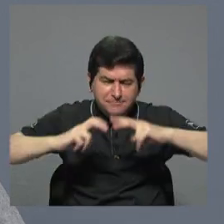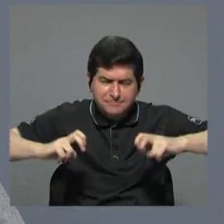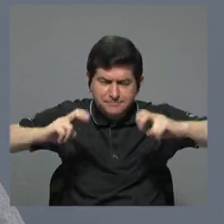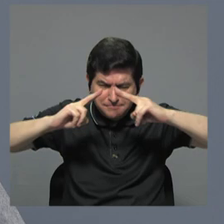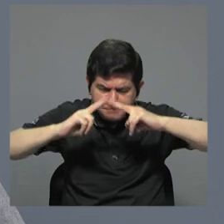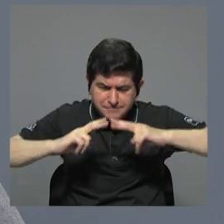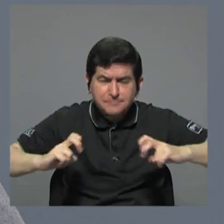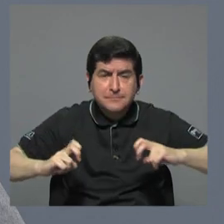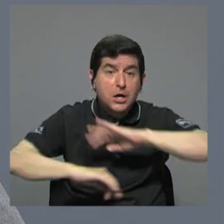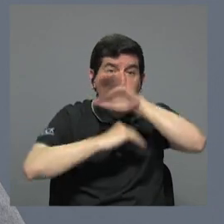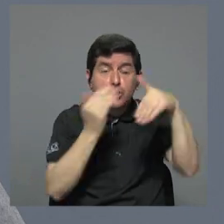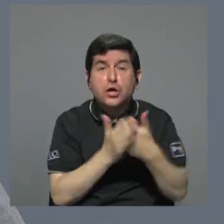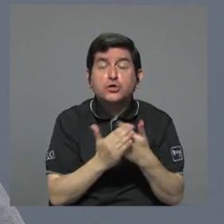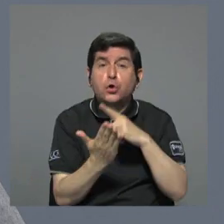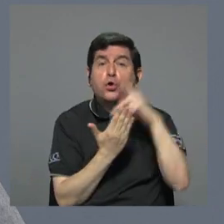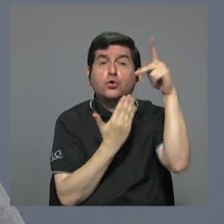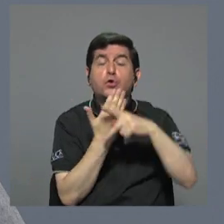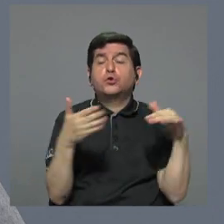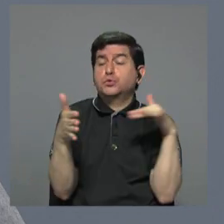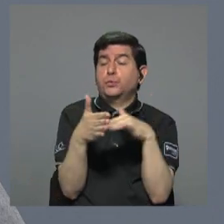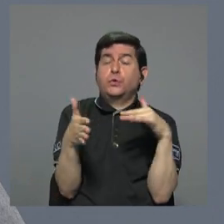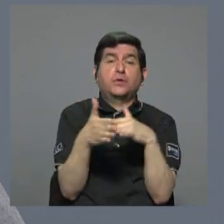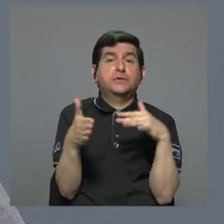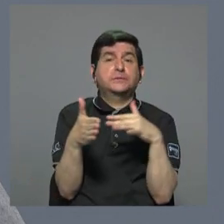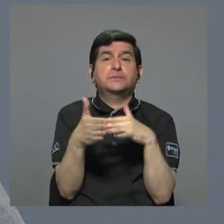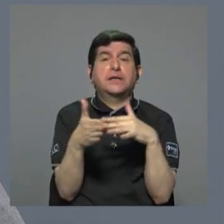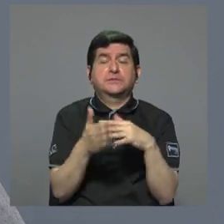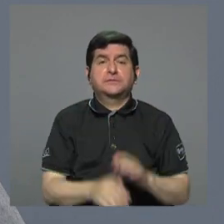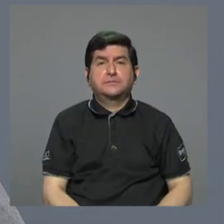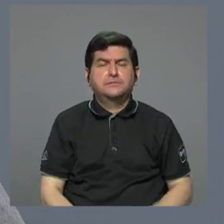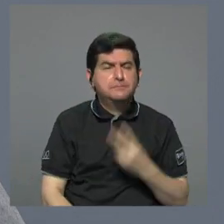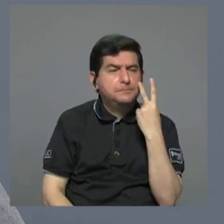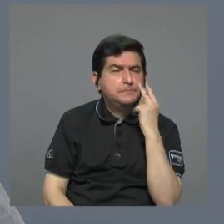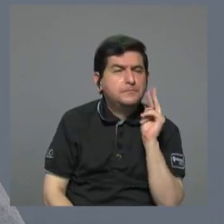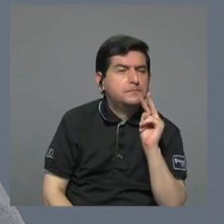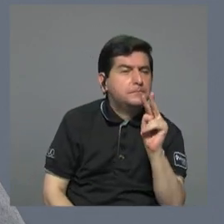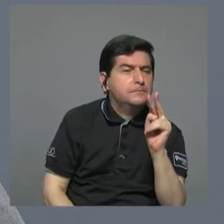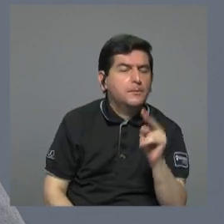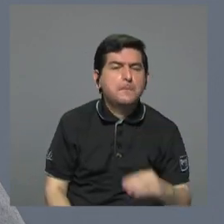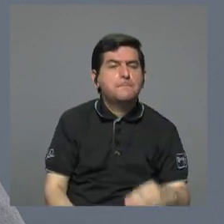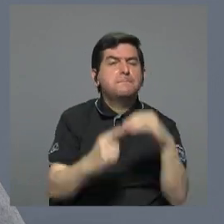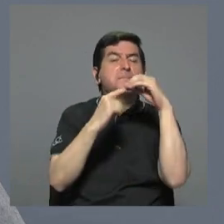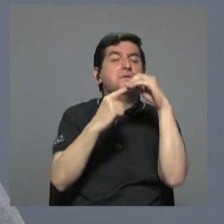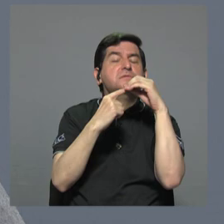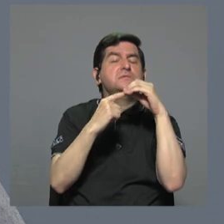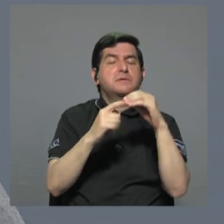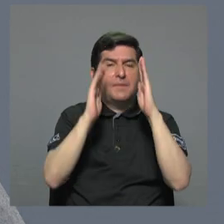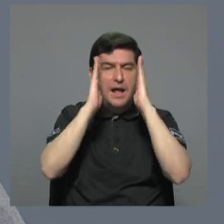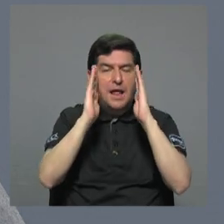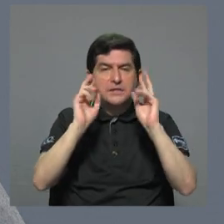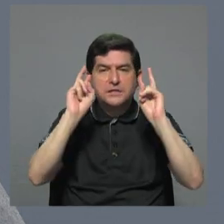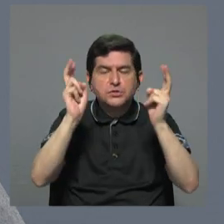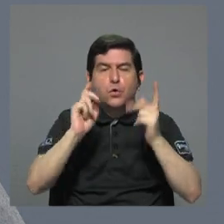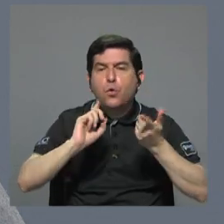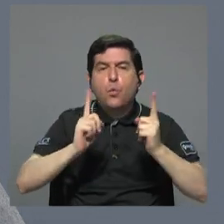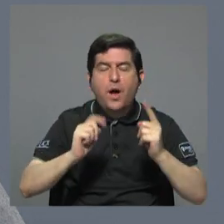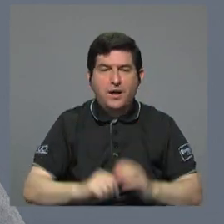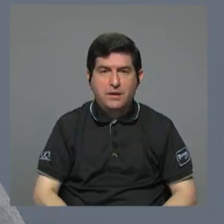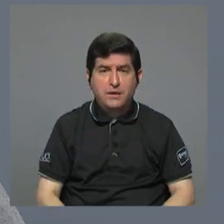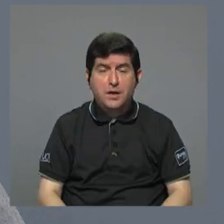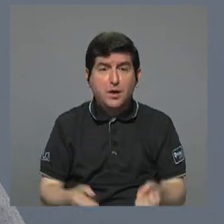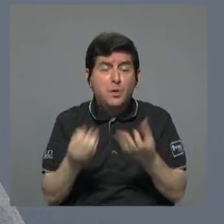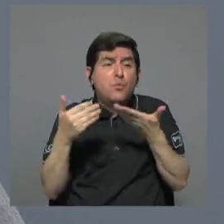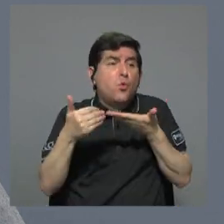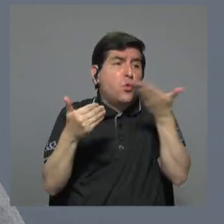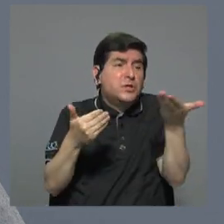de todos los programas de estudio, ver cuál priorizar los temas, porque hay muchas